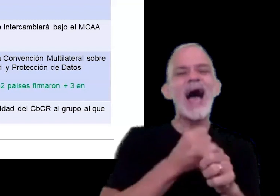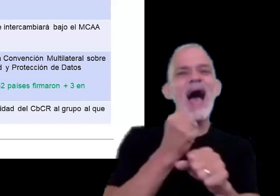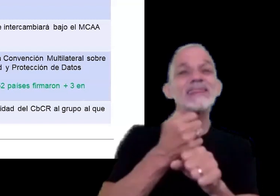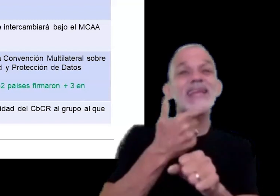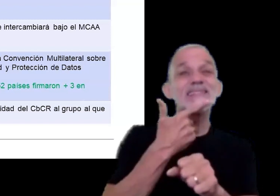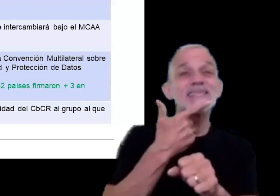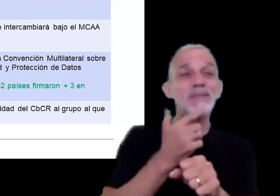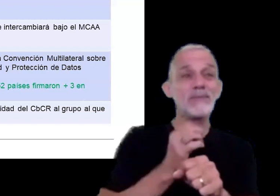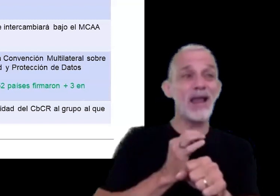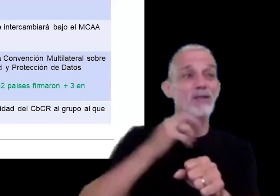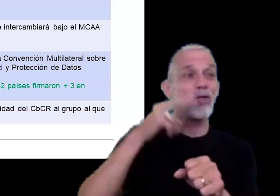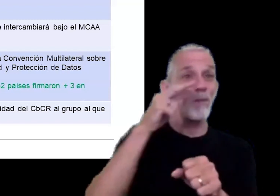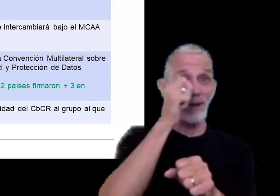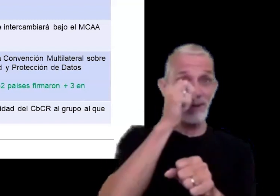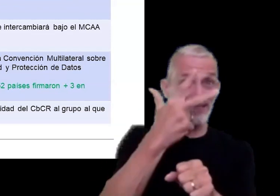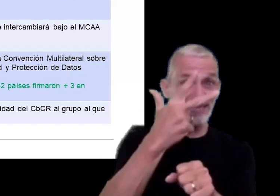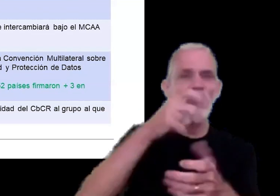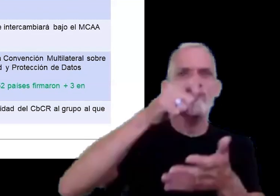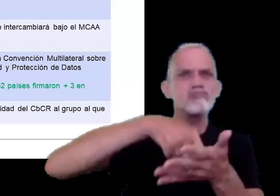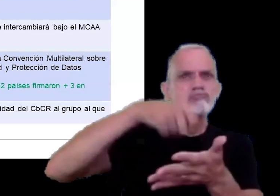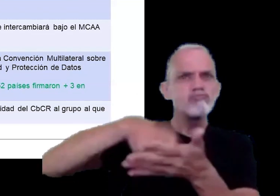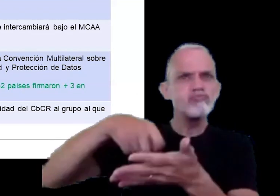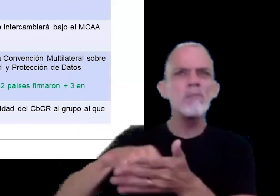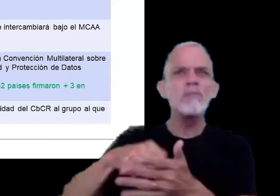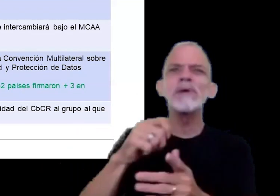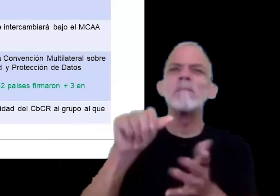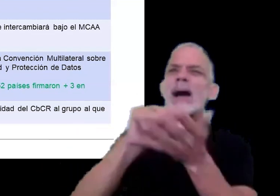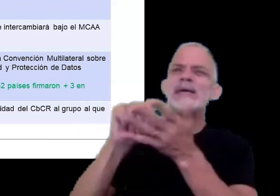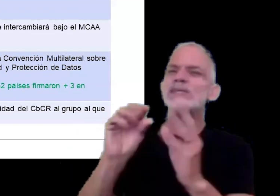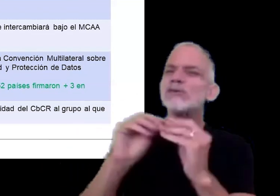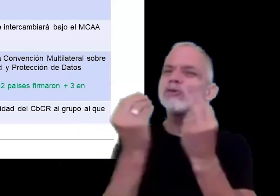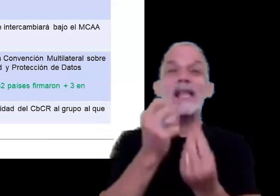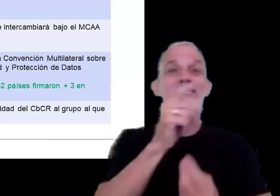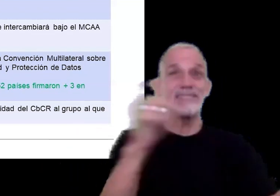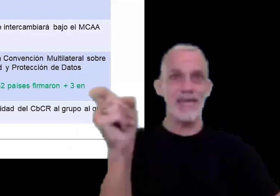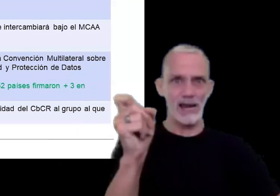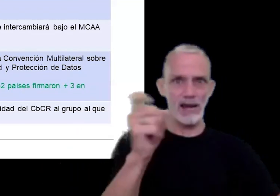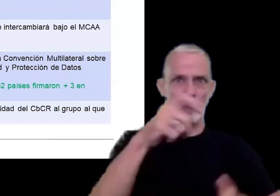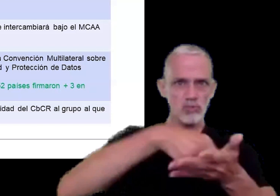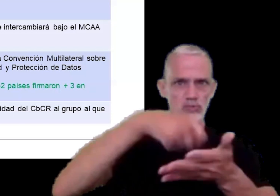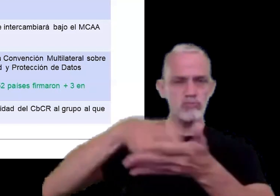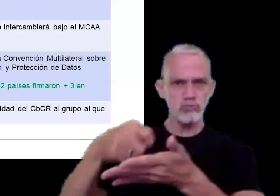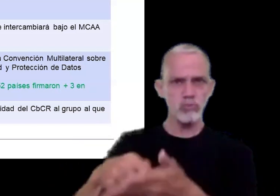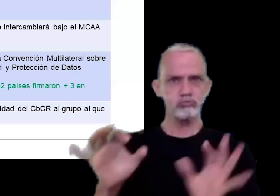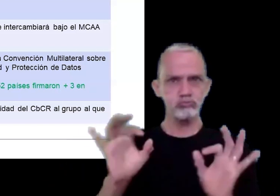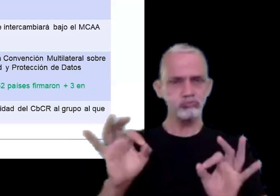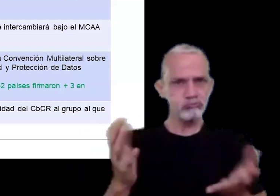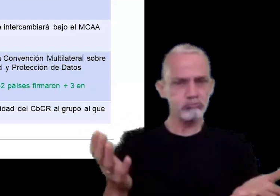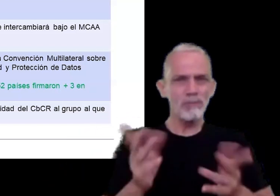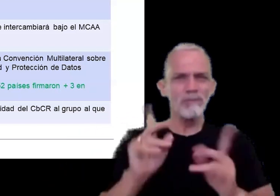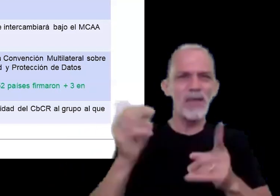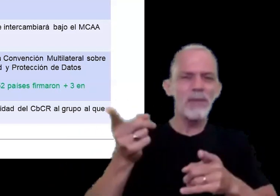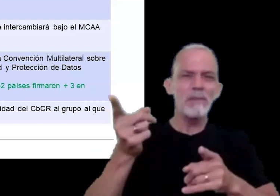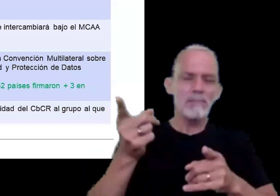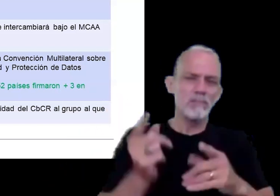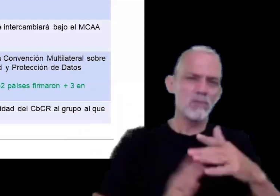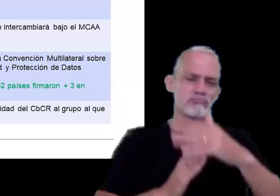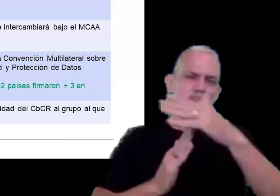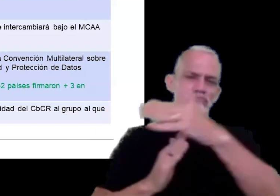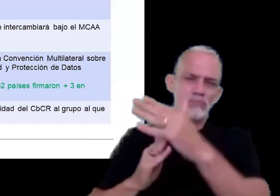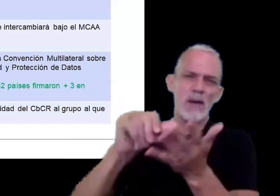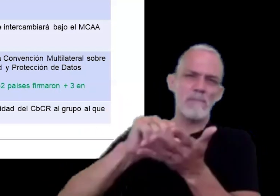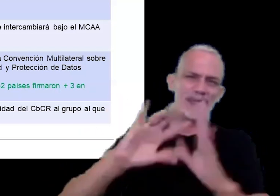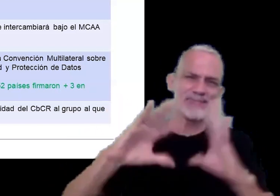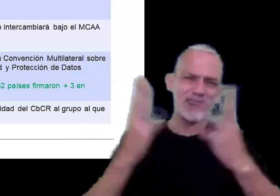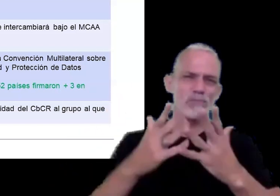fue firmado por 100 países incluyendo Argentina e incluyendo los principales países del